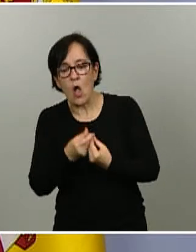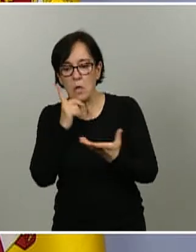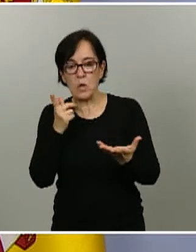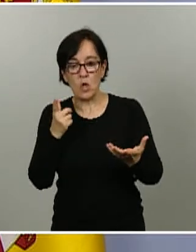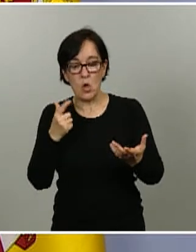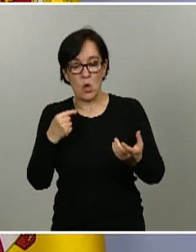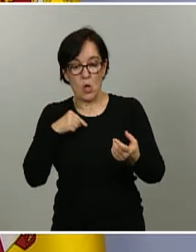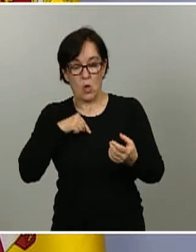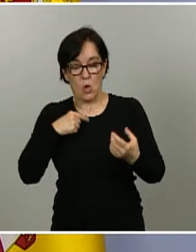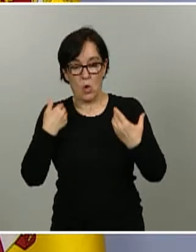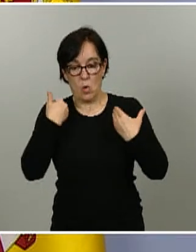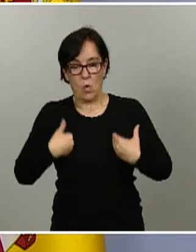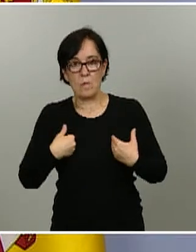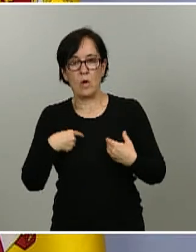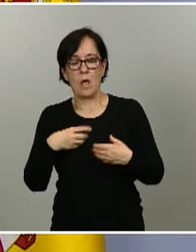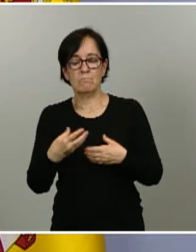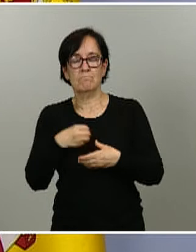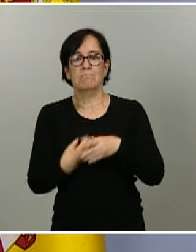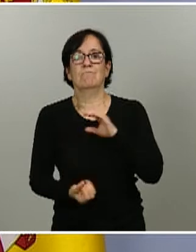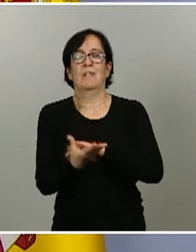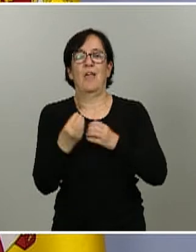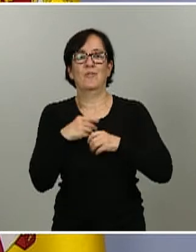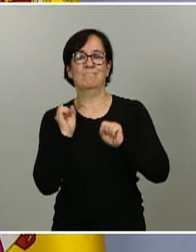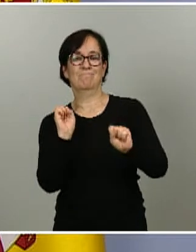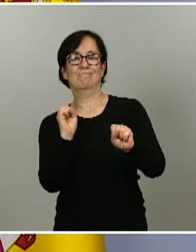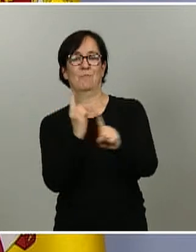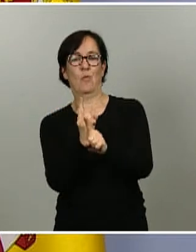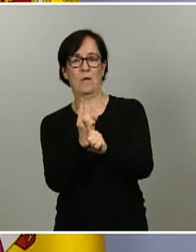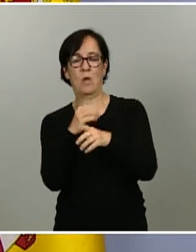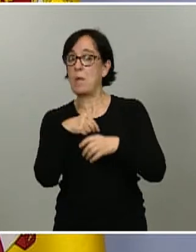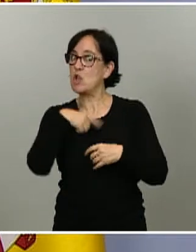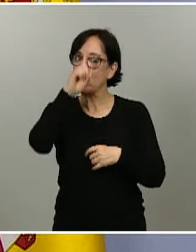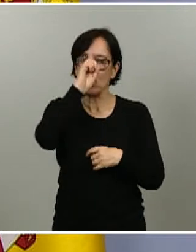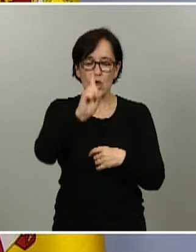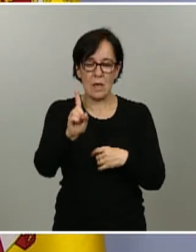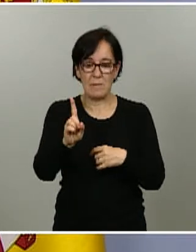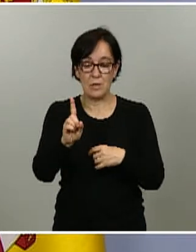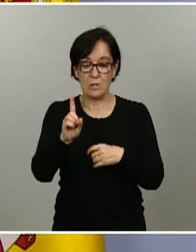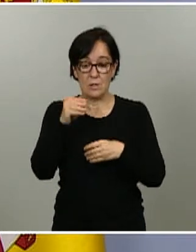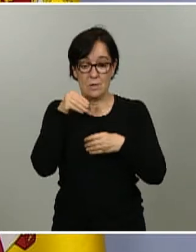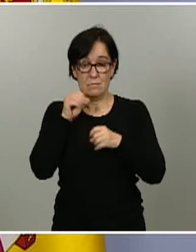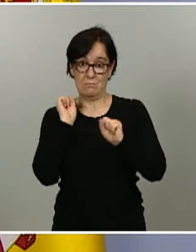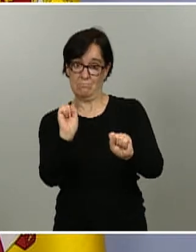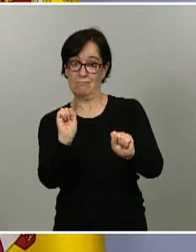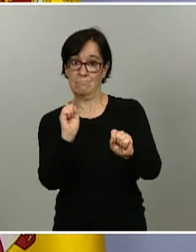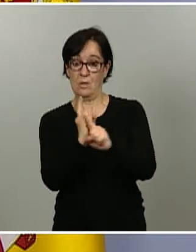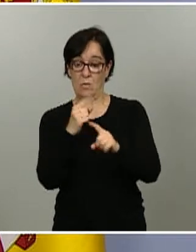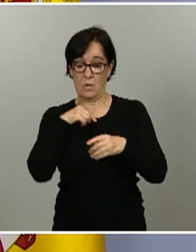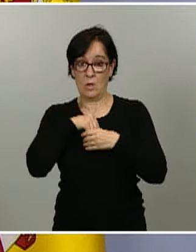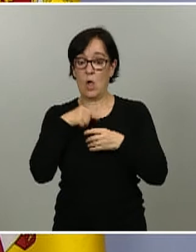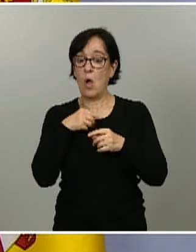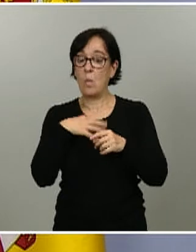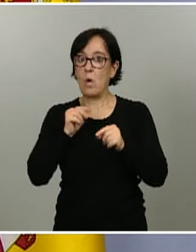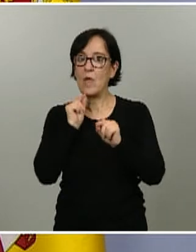generando anticuerpos pero no podemos saber con los anticuerpos si es en ese momento contagioso o no